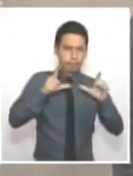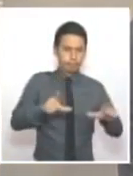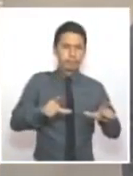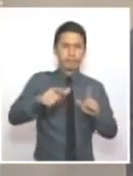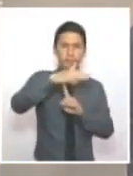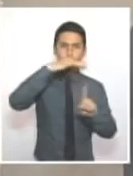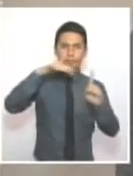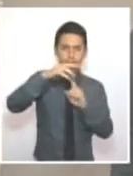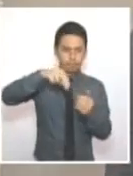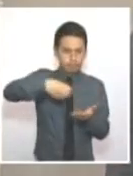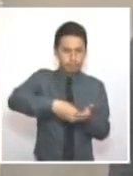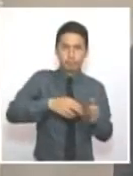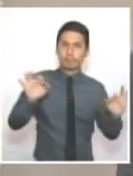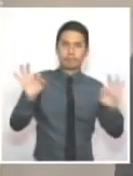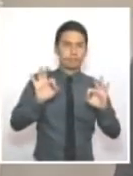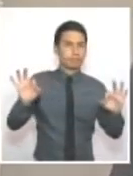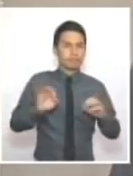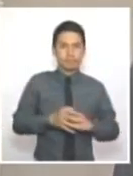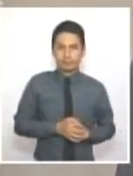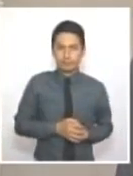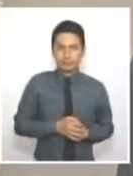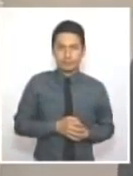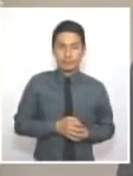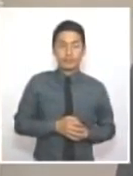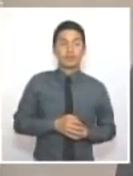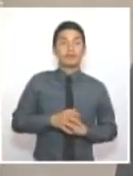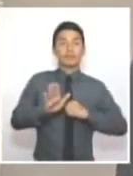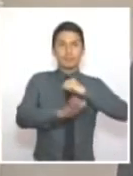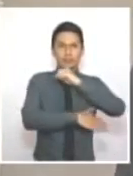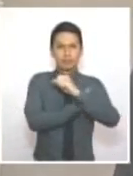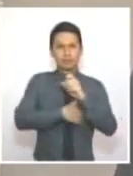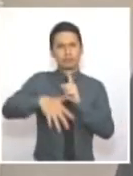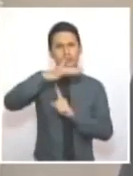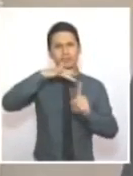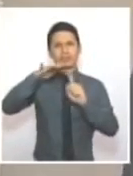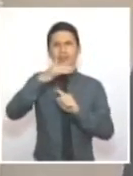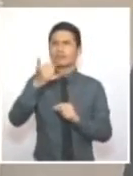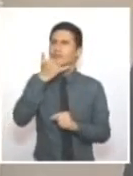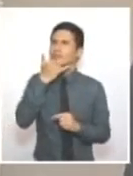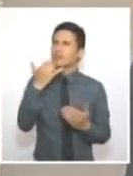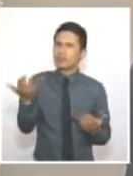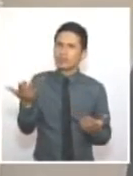La actividad que nuevo régimen de es decir,